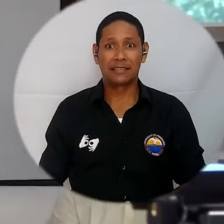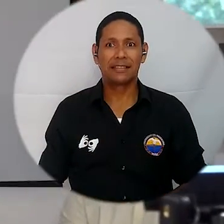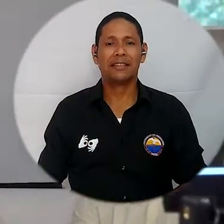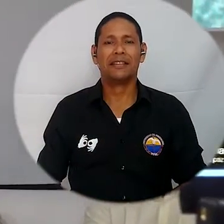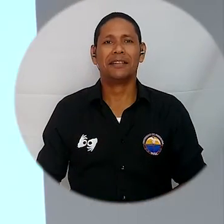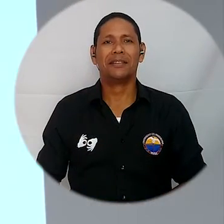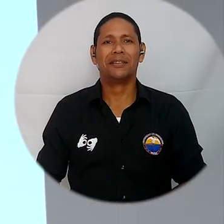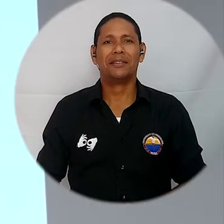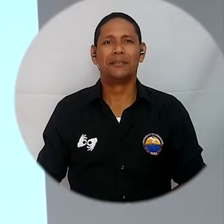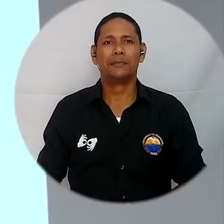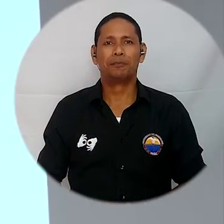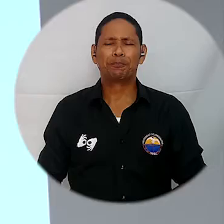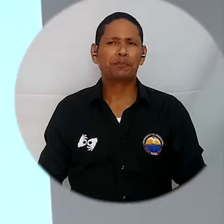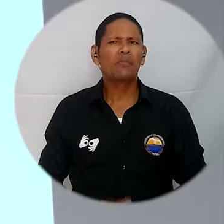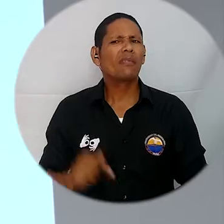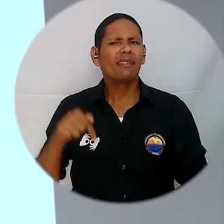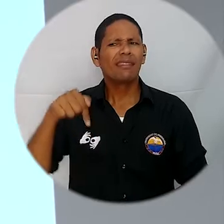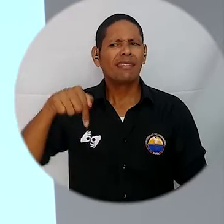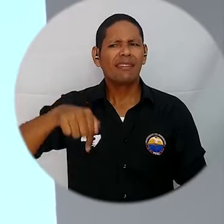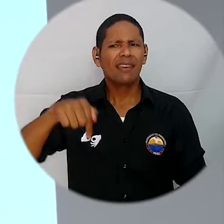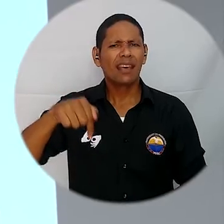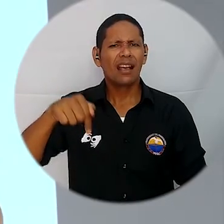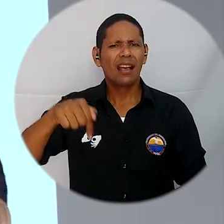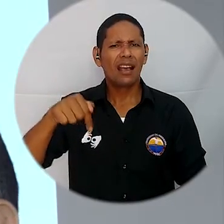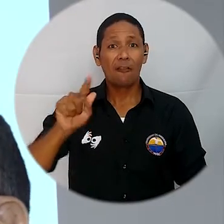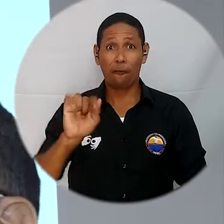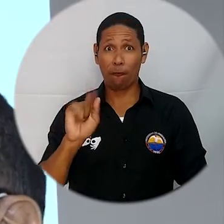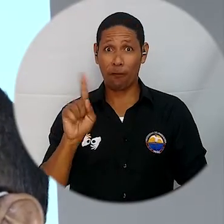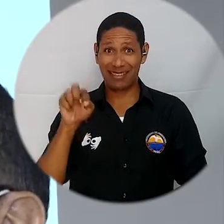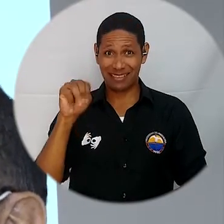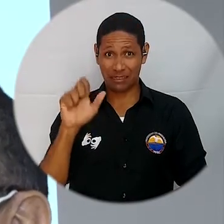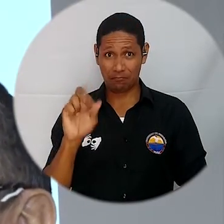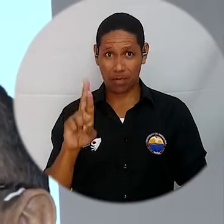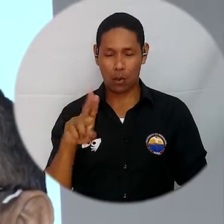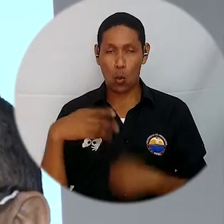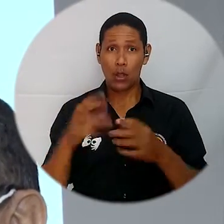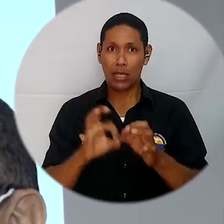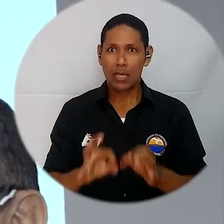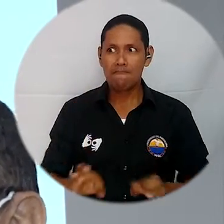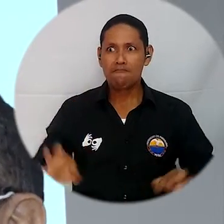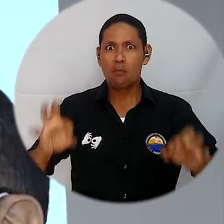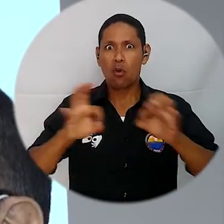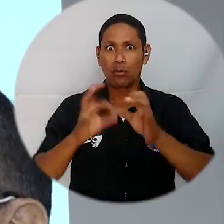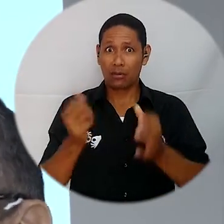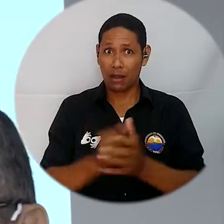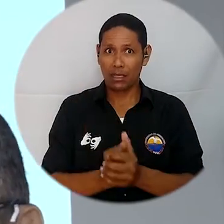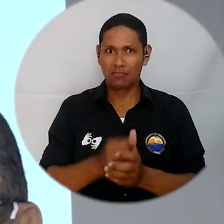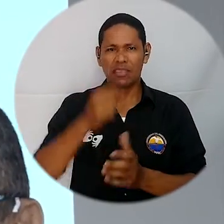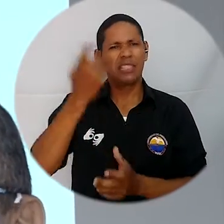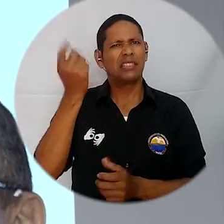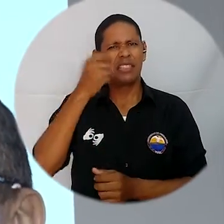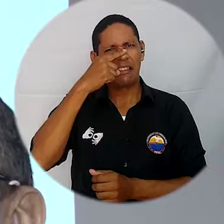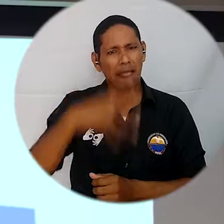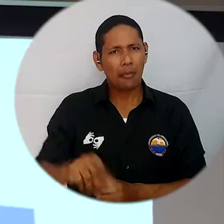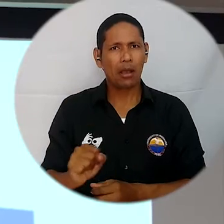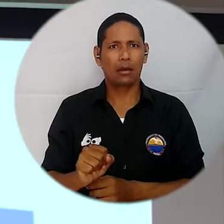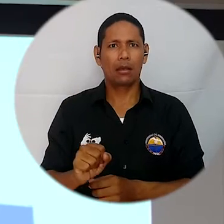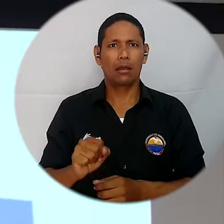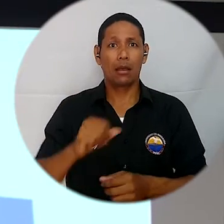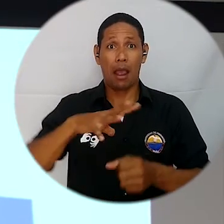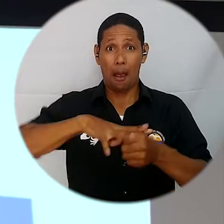Este es un evento trascendental para Santa Marta, para el Magdalena, para la región Caribe,